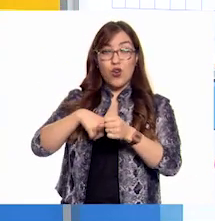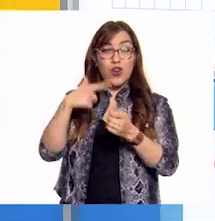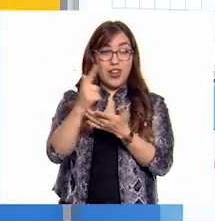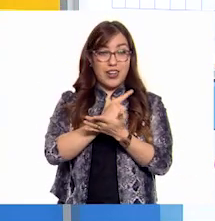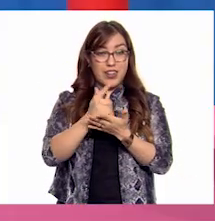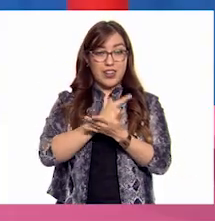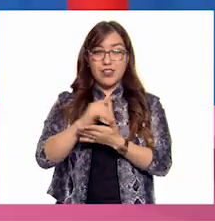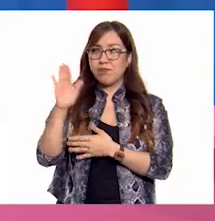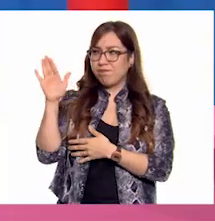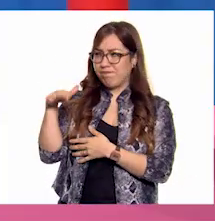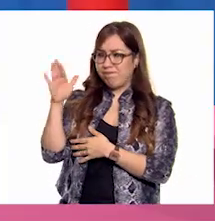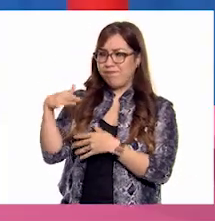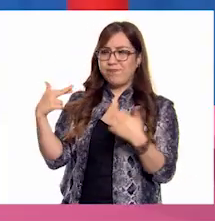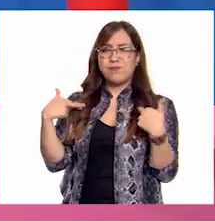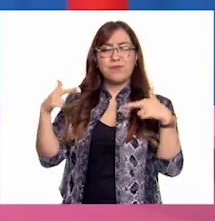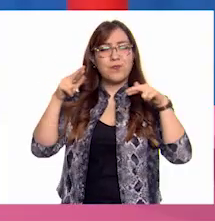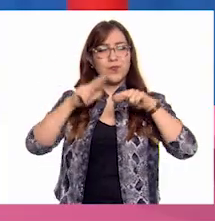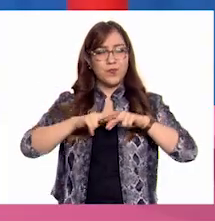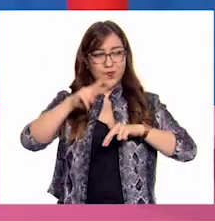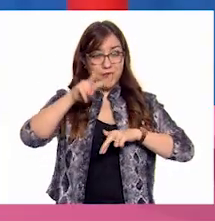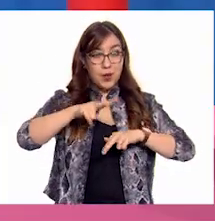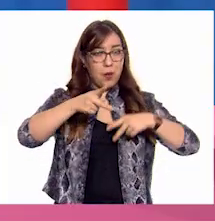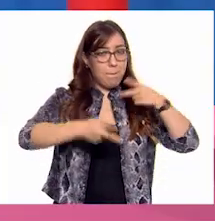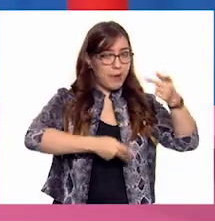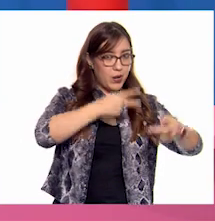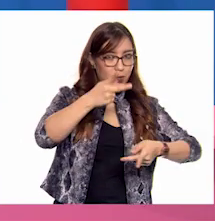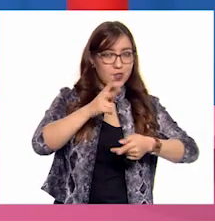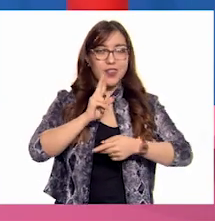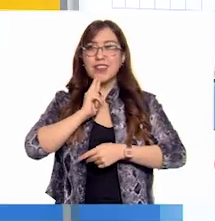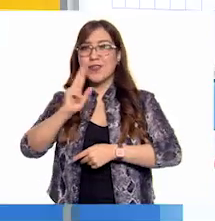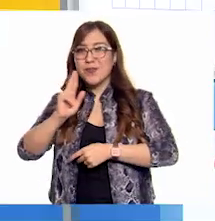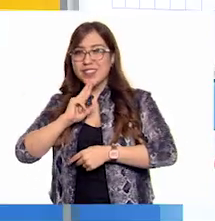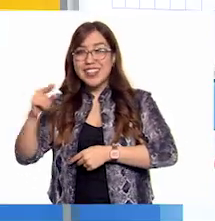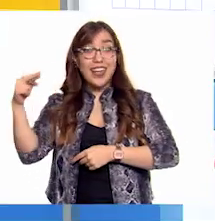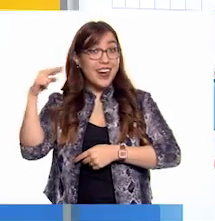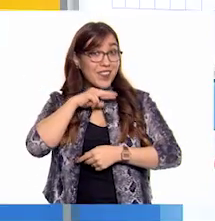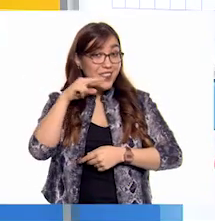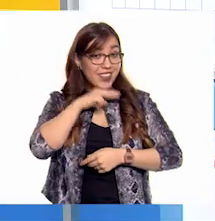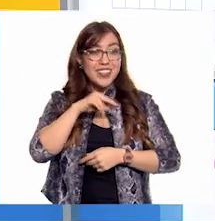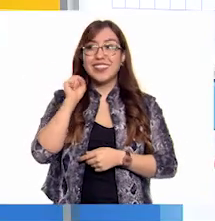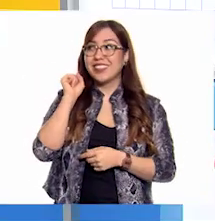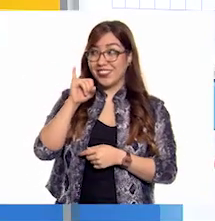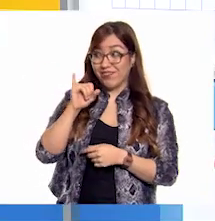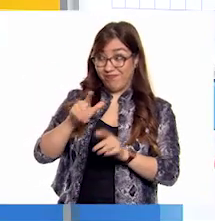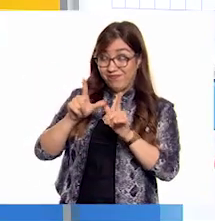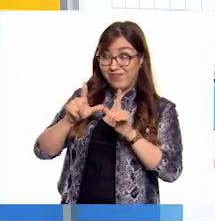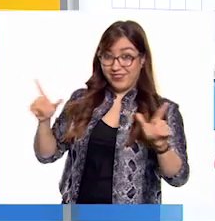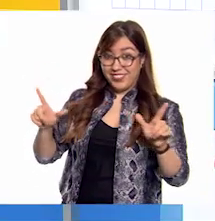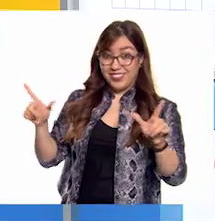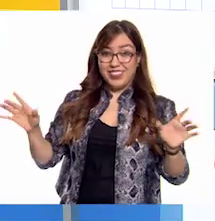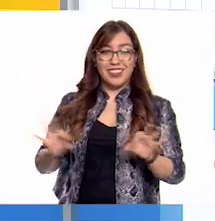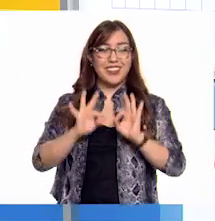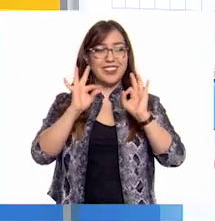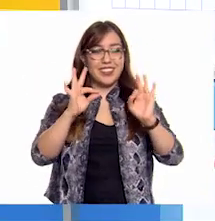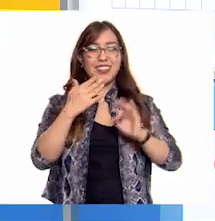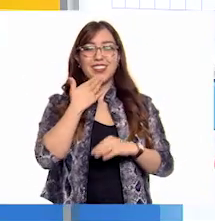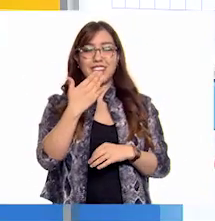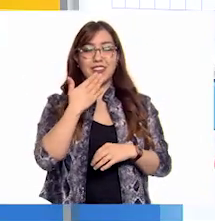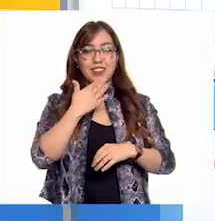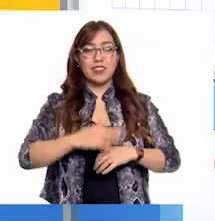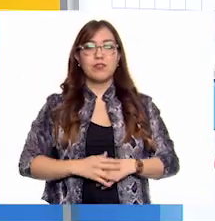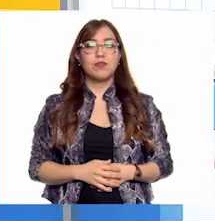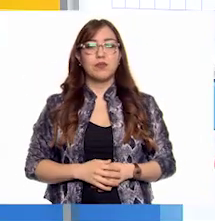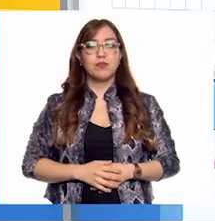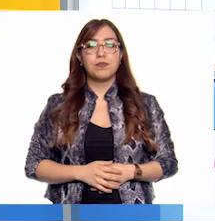Maestra, ¿haremos preguntas y respuestas rápidas? Así es. ¿Están listos? Sí. ¡Excelente! ¡Muy bien!